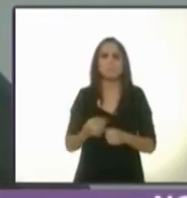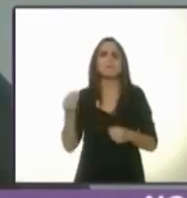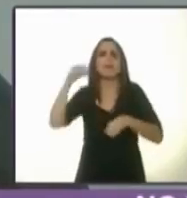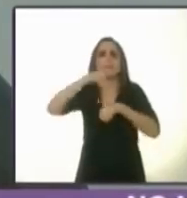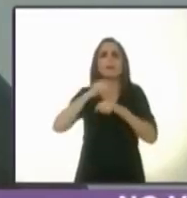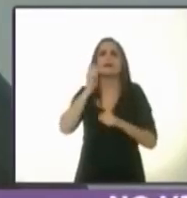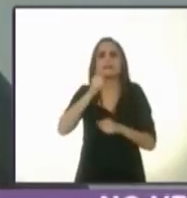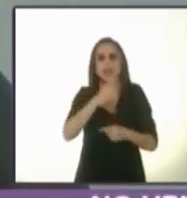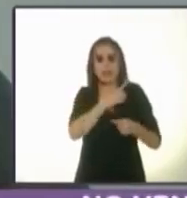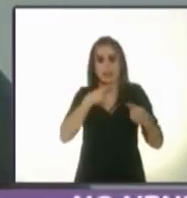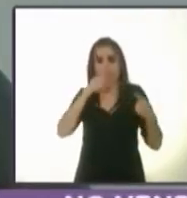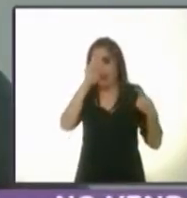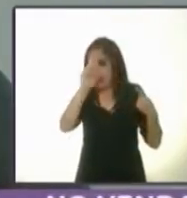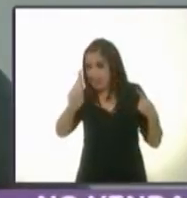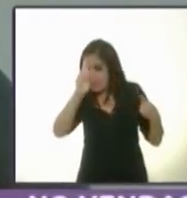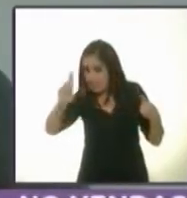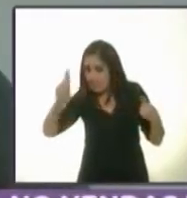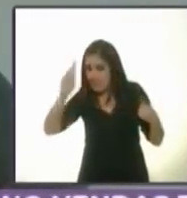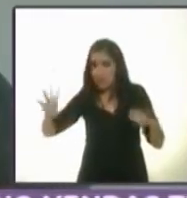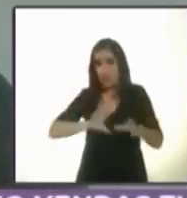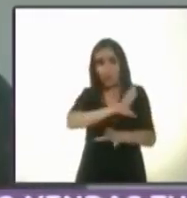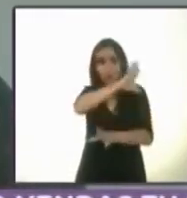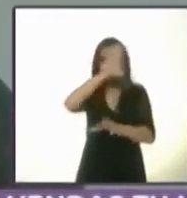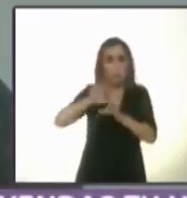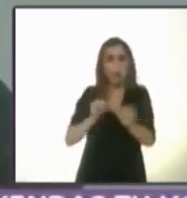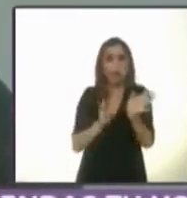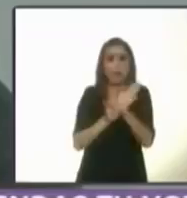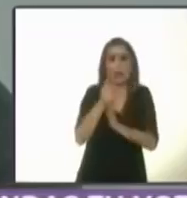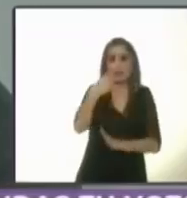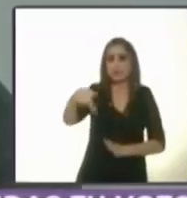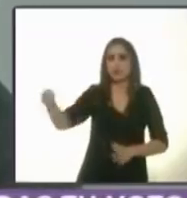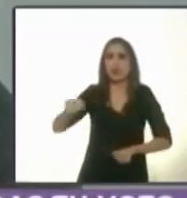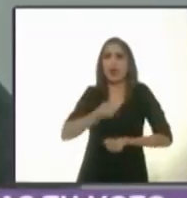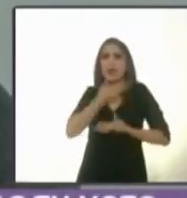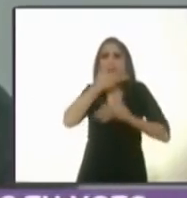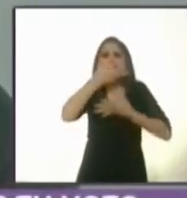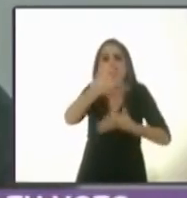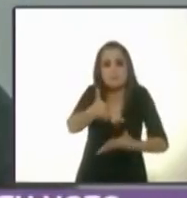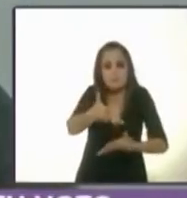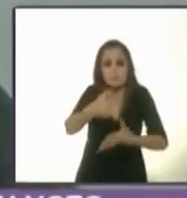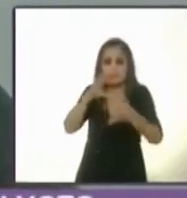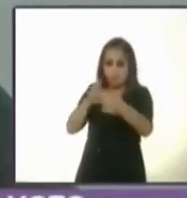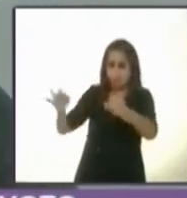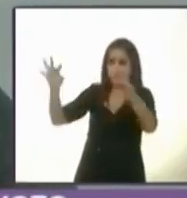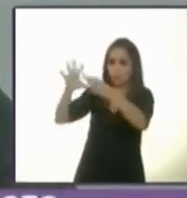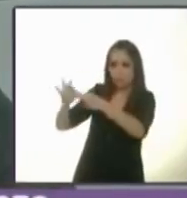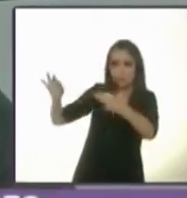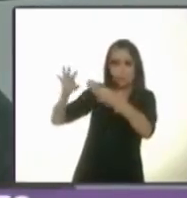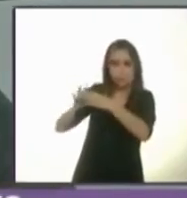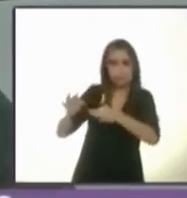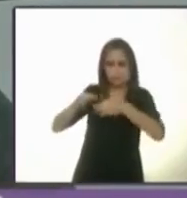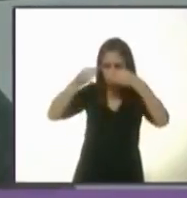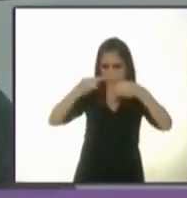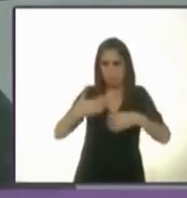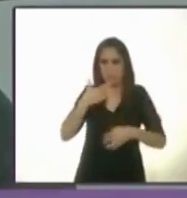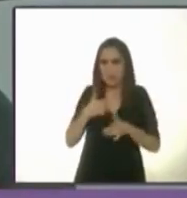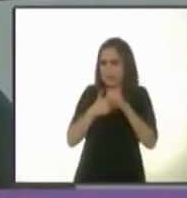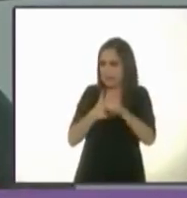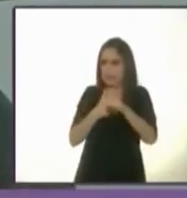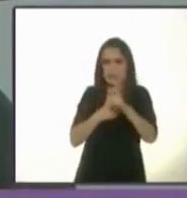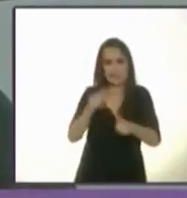en respeto absoluto al derecho de expresión y manifestación, en tiempo real y de manera